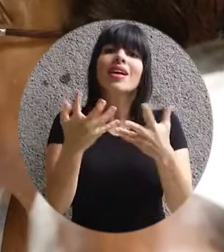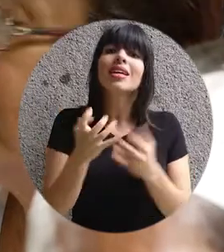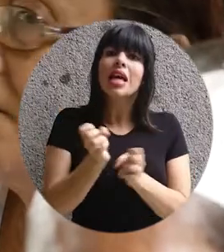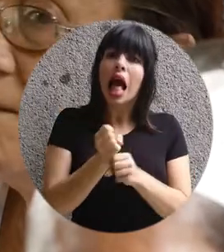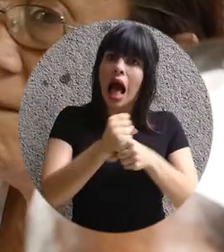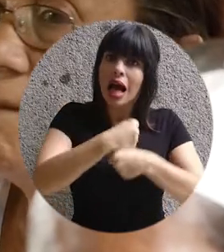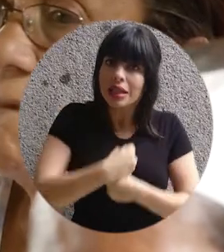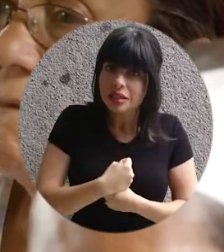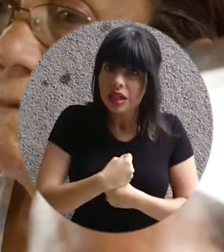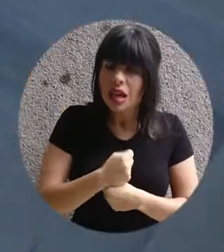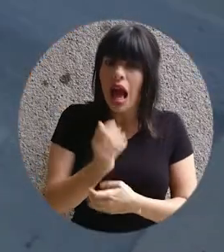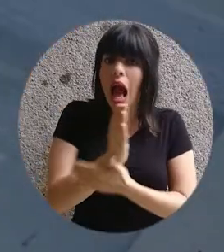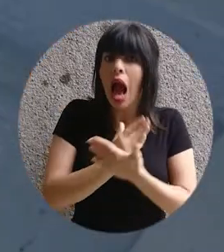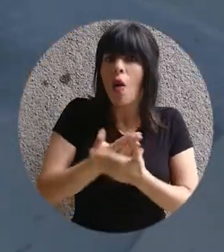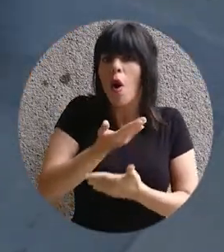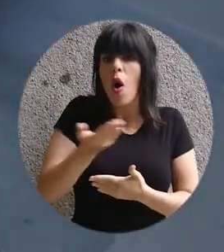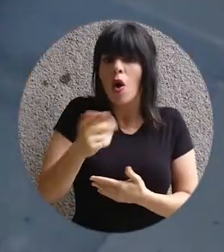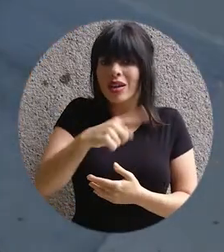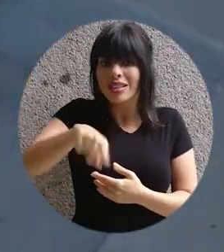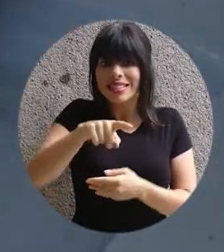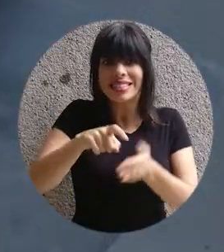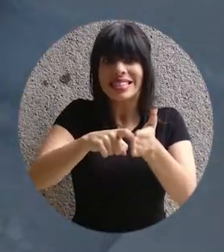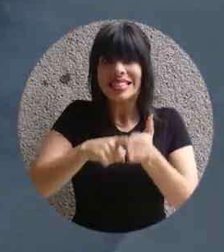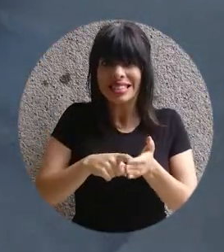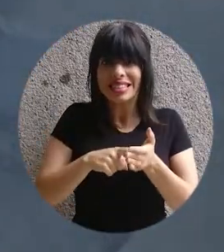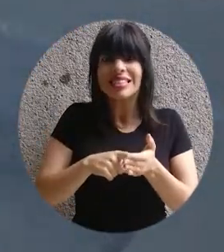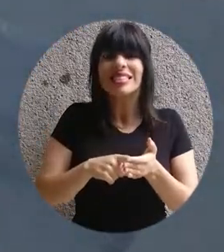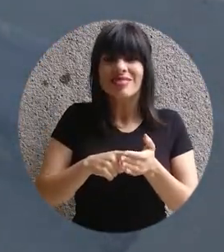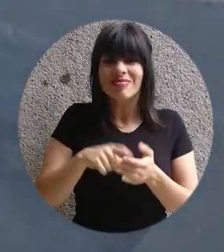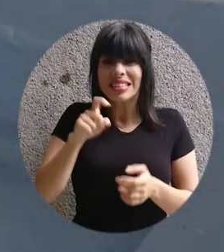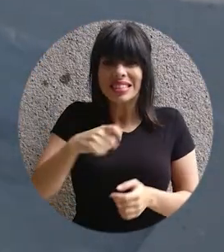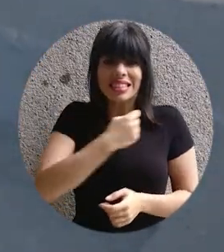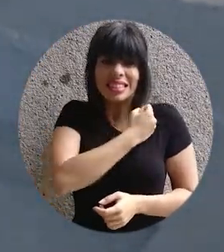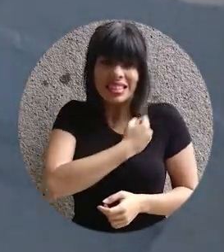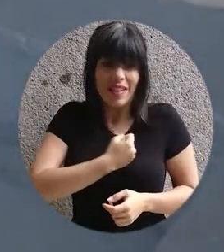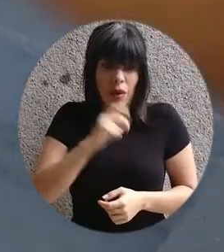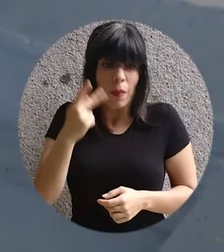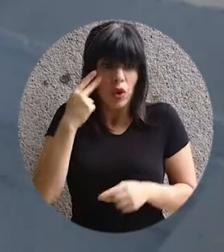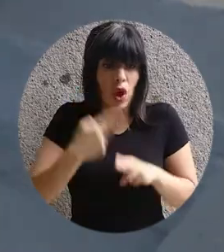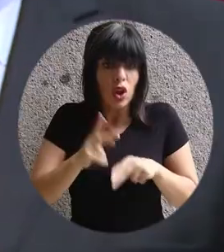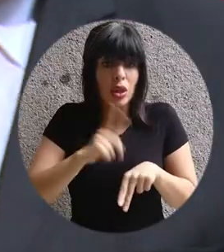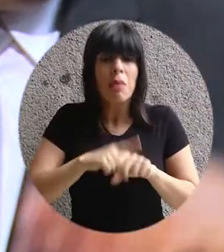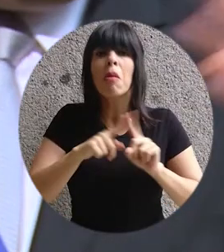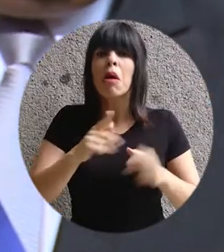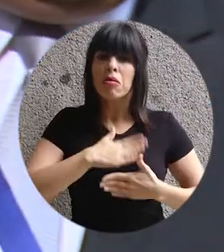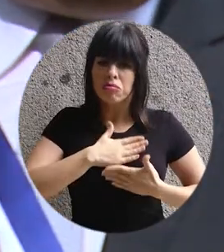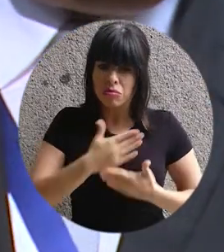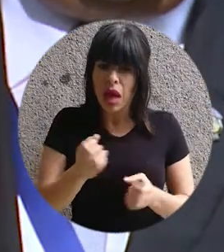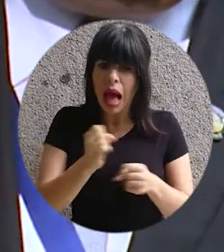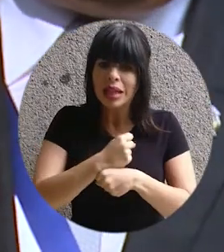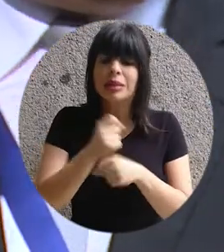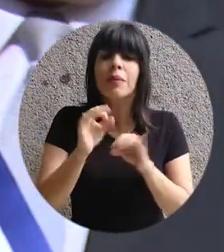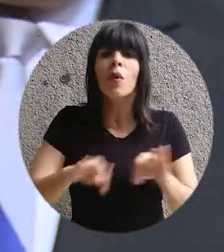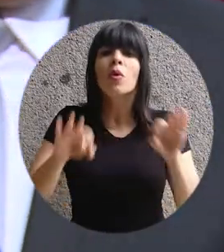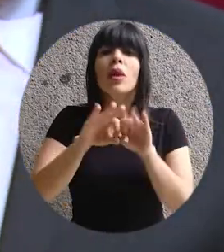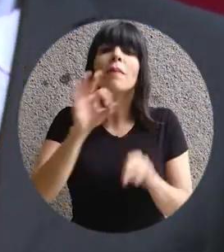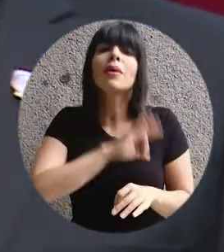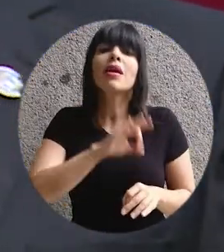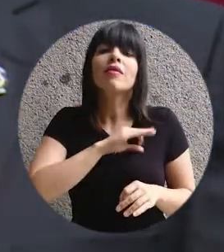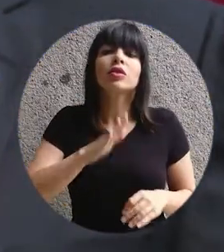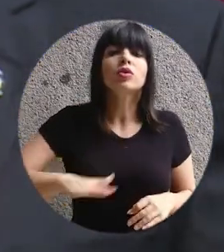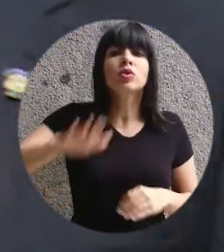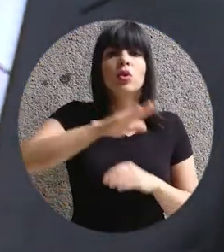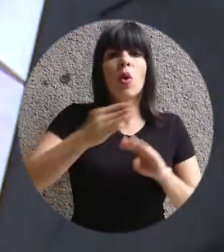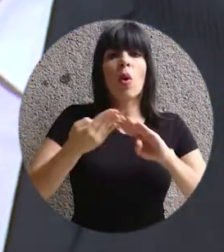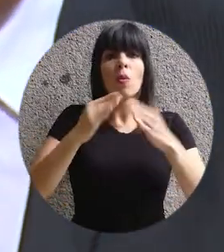aun cuando las cosas que ellos requerían implicaban sacrificios políticos de corto plazo, pero amplios beneficios para nuestro pueblo en el